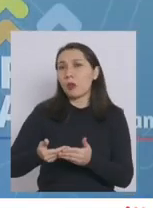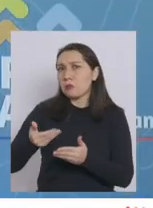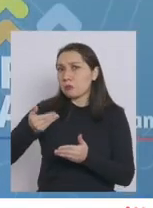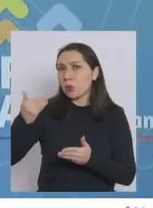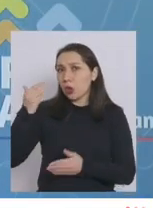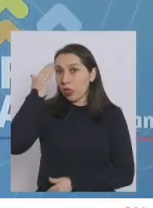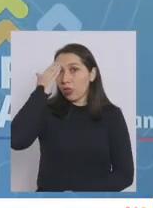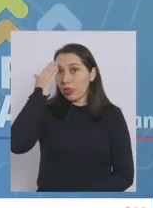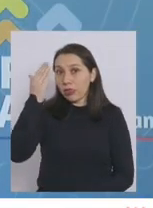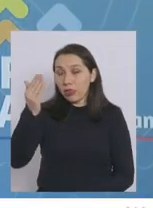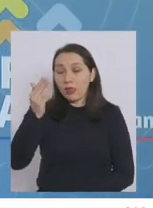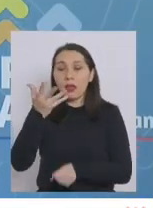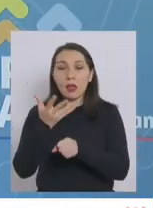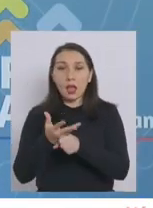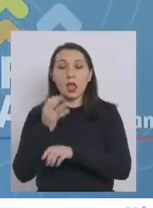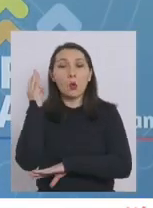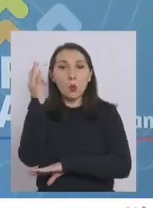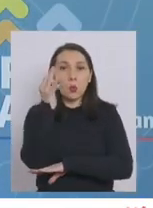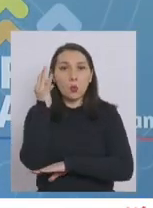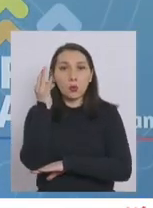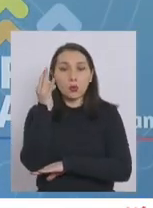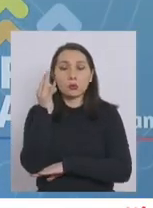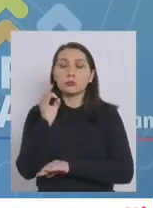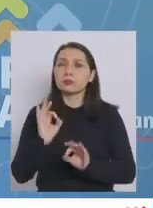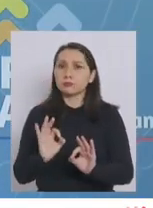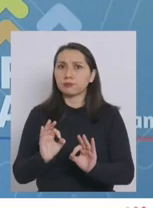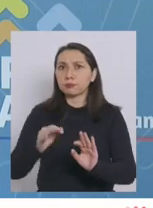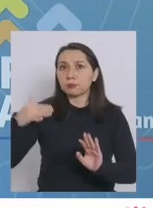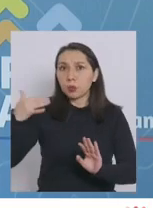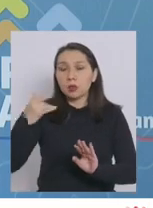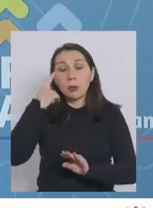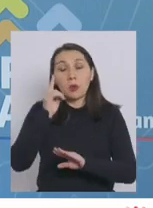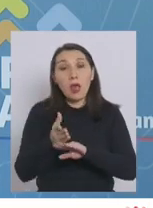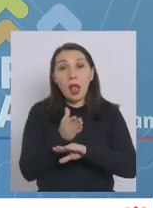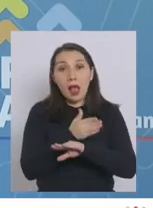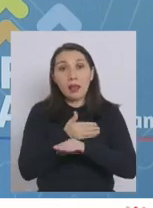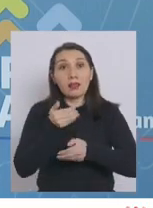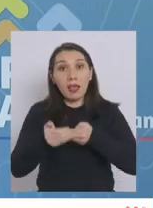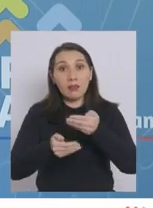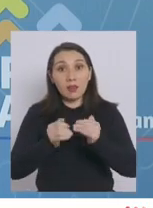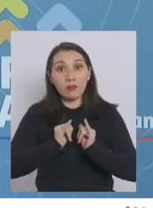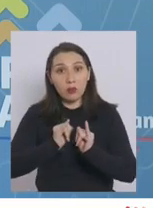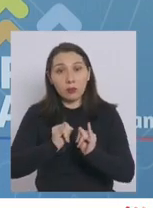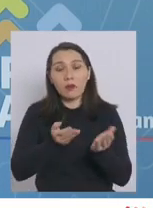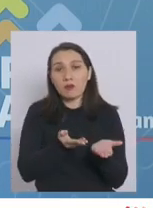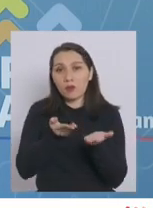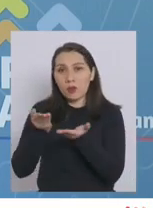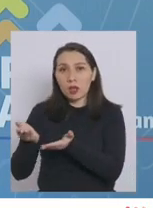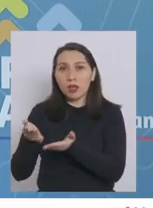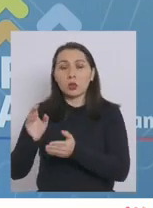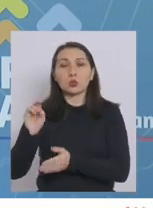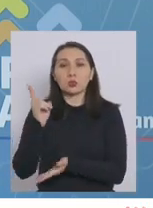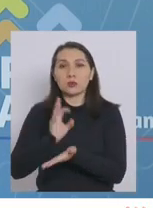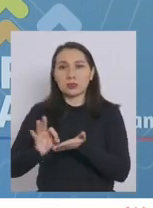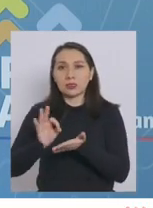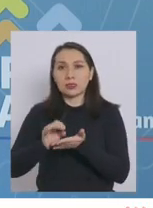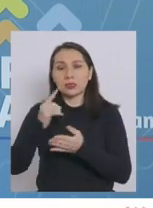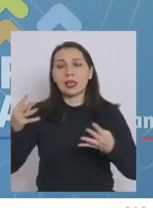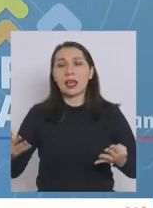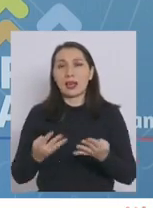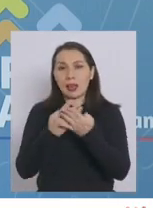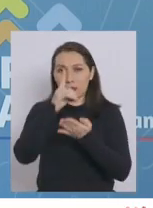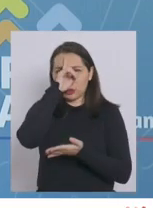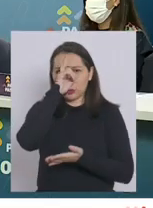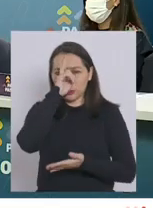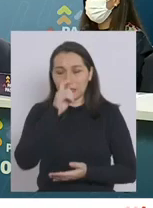días atrás tuvimos una reunión muy importante, pero antes de seguir avanzando le voy a dar el pase al subsecretario de Redes